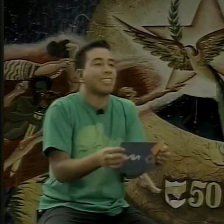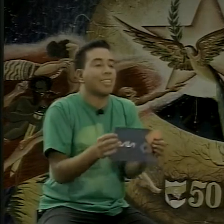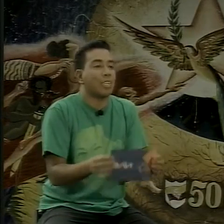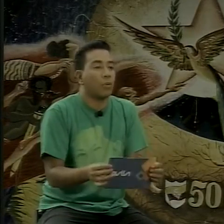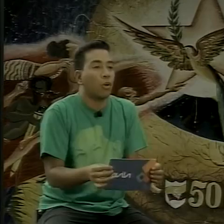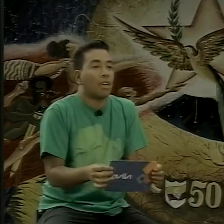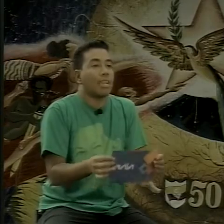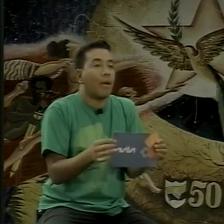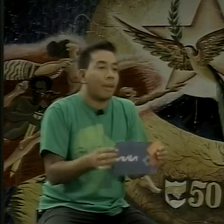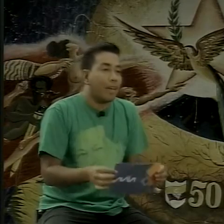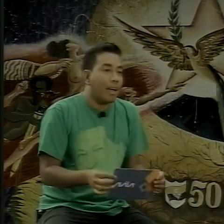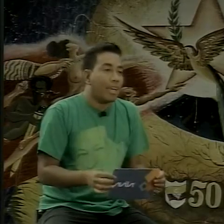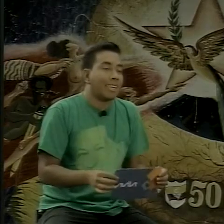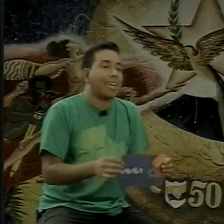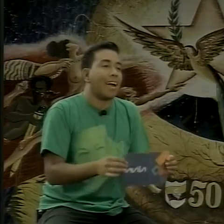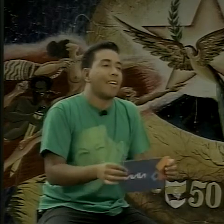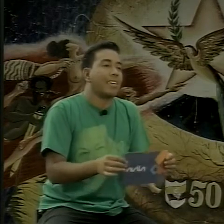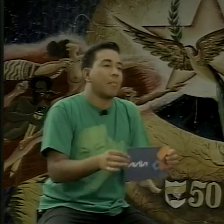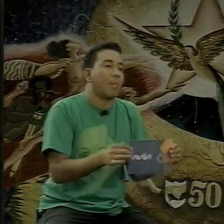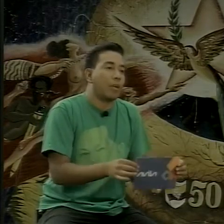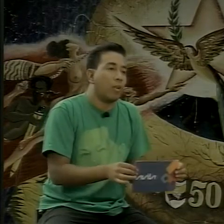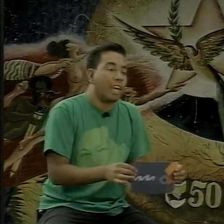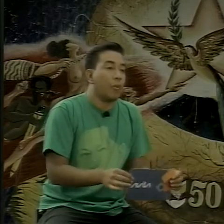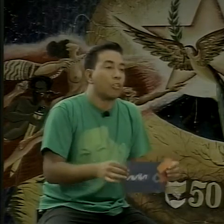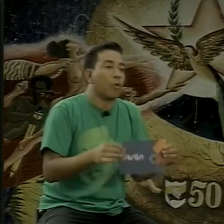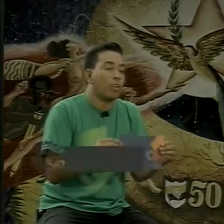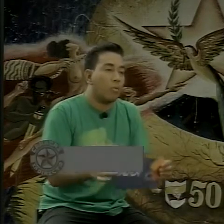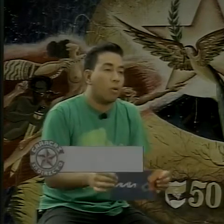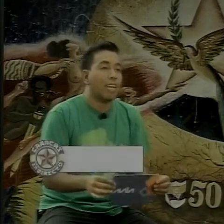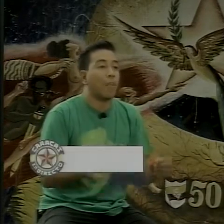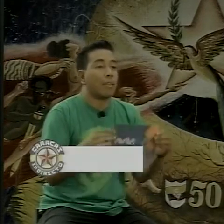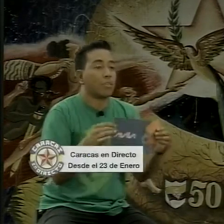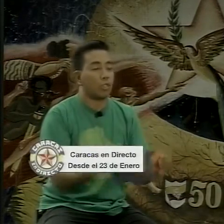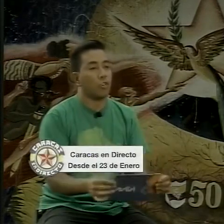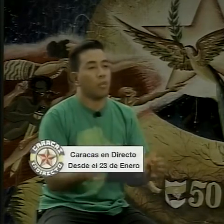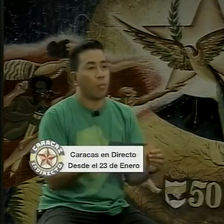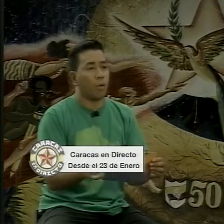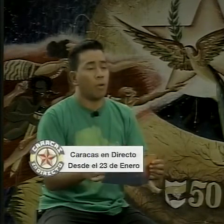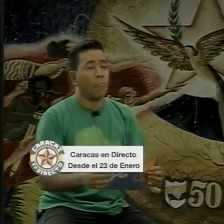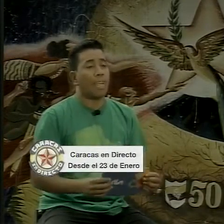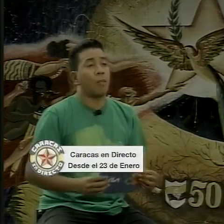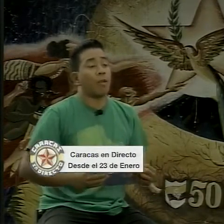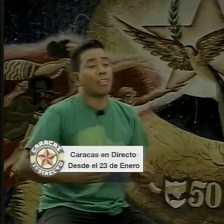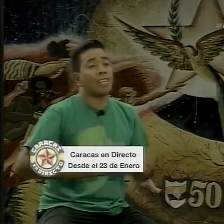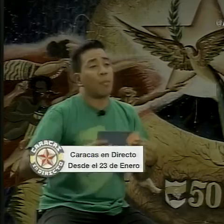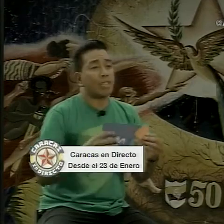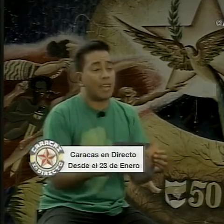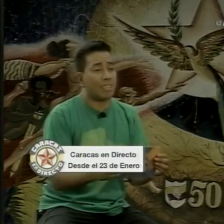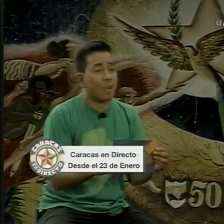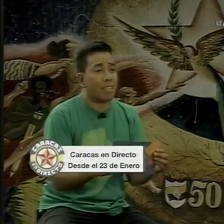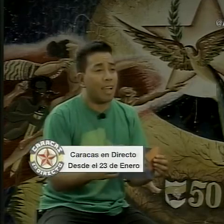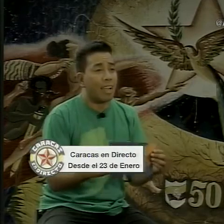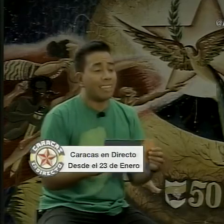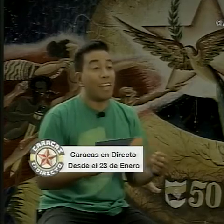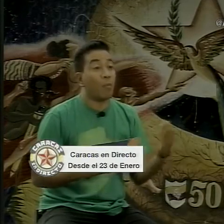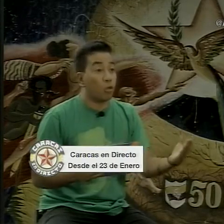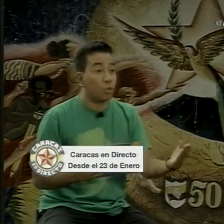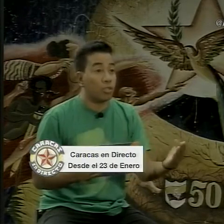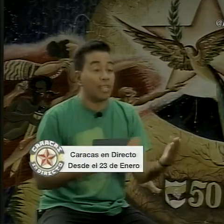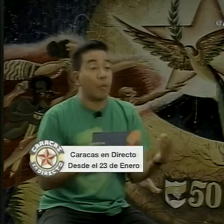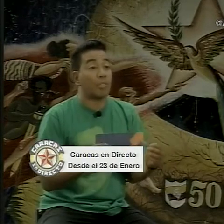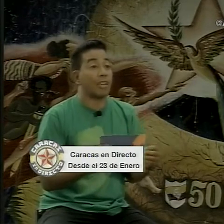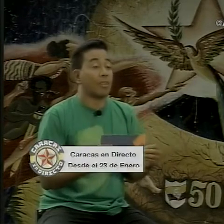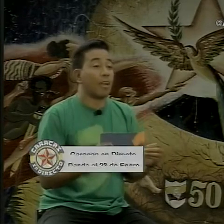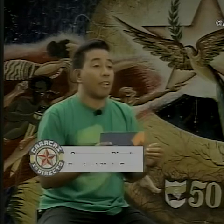representativo y la verdad es que cada vez quieren menos el protagonismo y la participación del pueblo. El pueblo tiene que expresarse más allá del